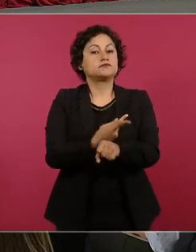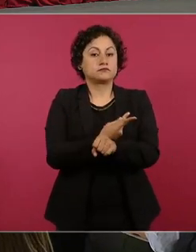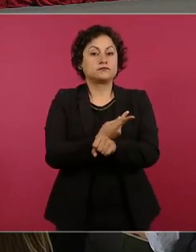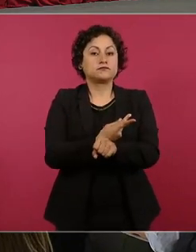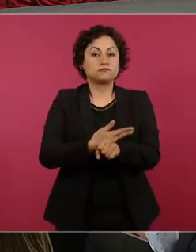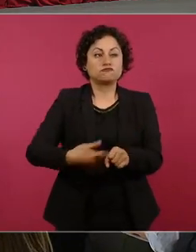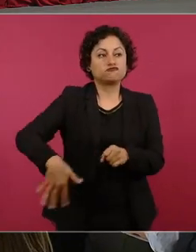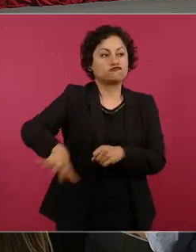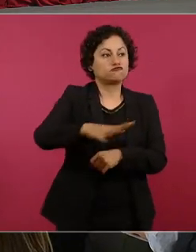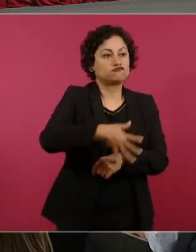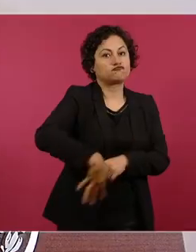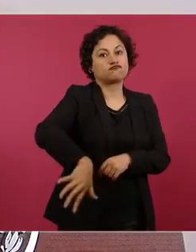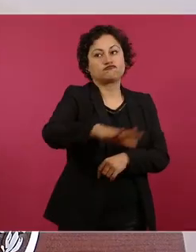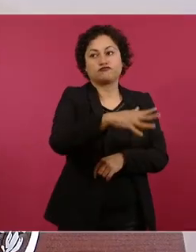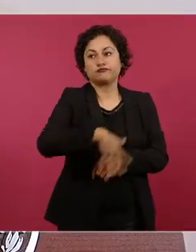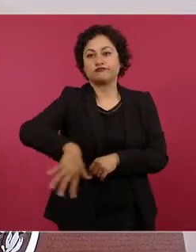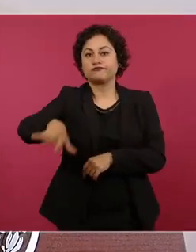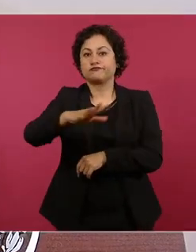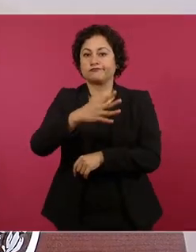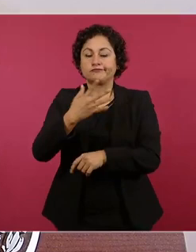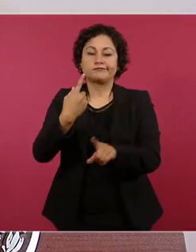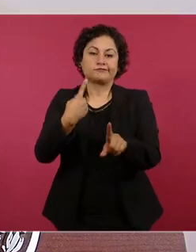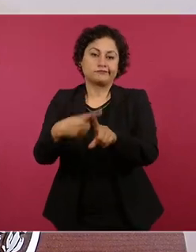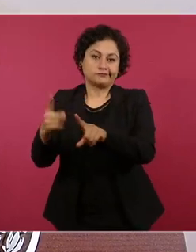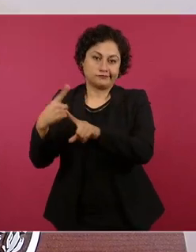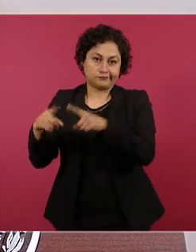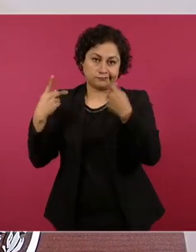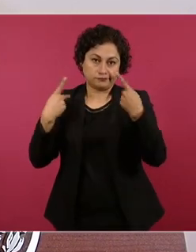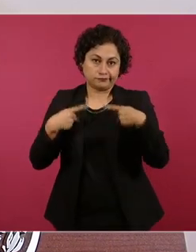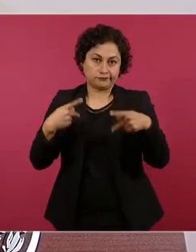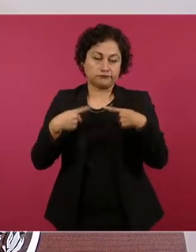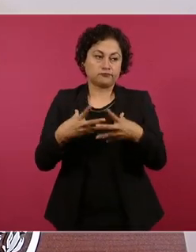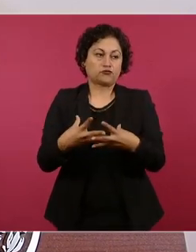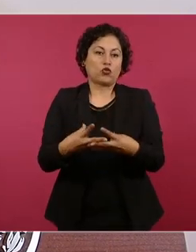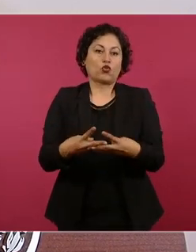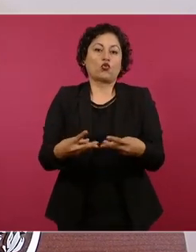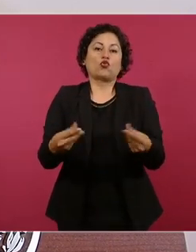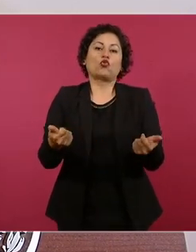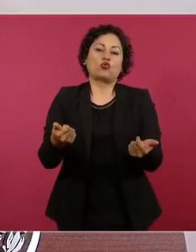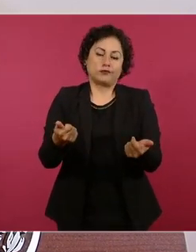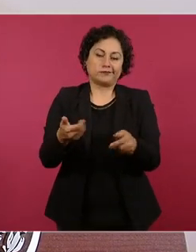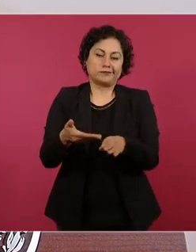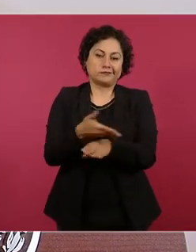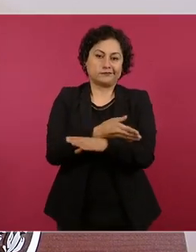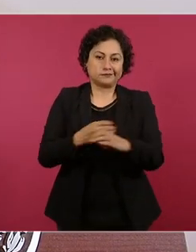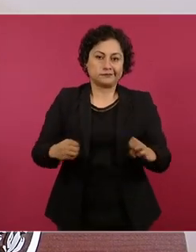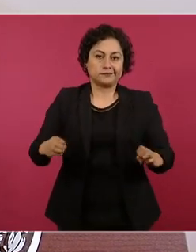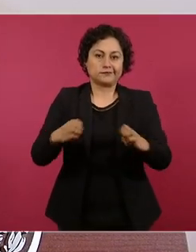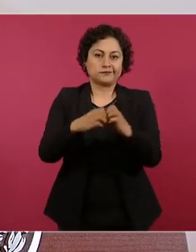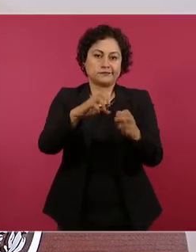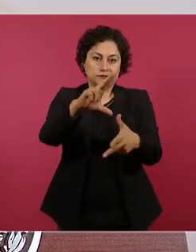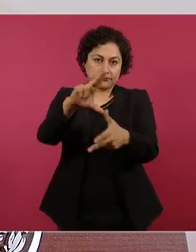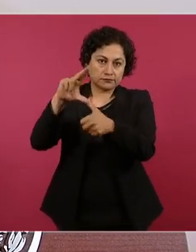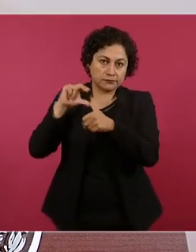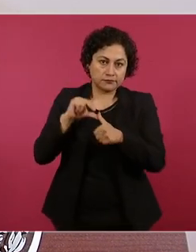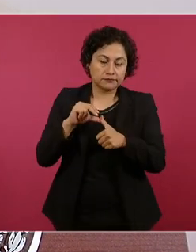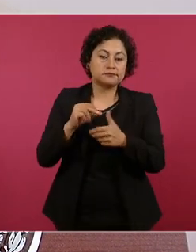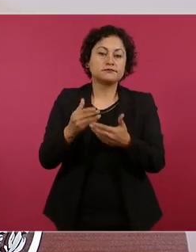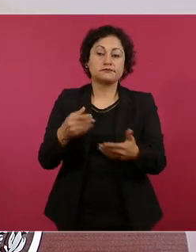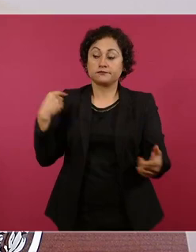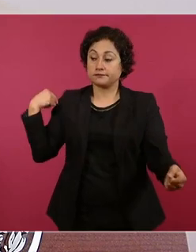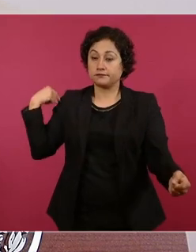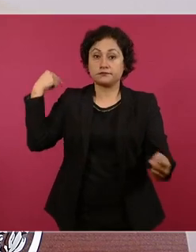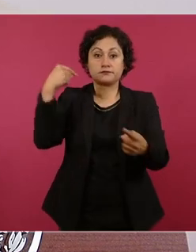del personal desaparecido durante el evento de Otis. A la fecha se han